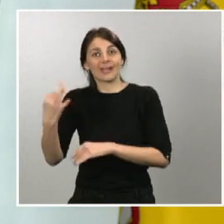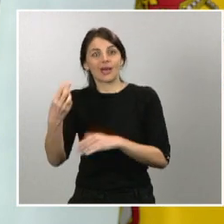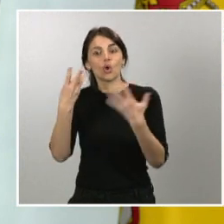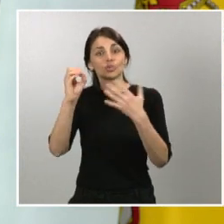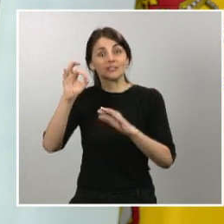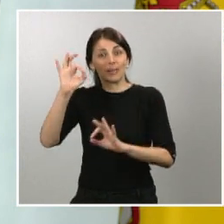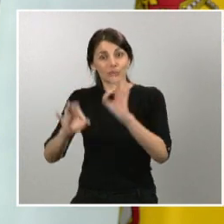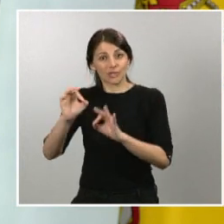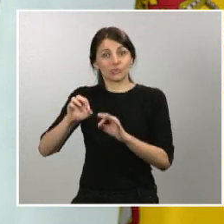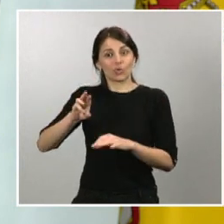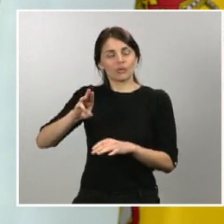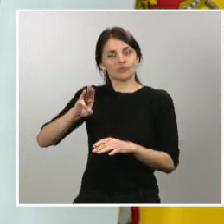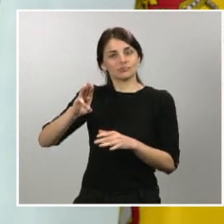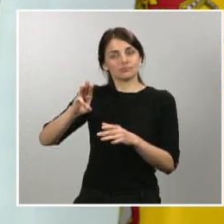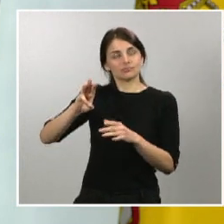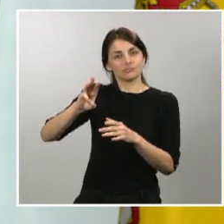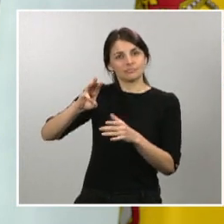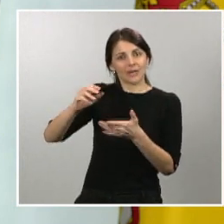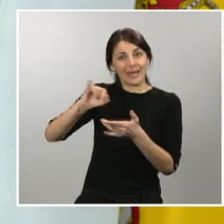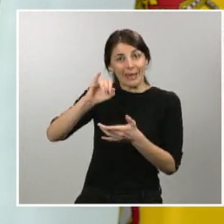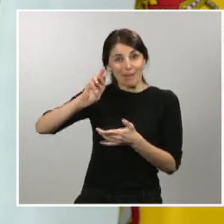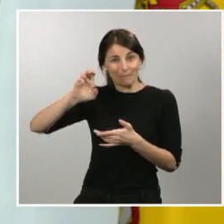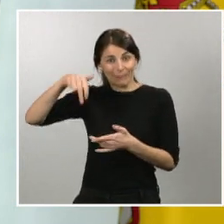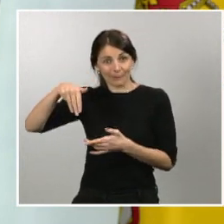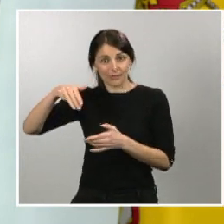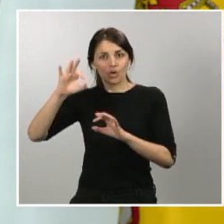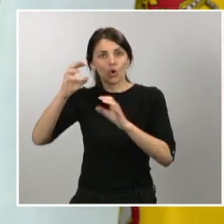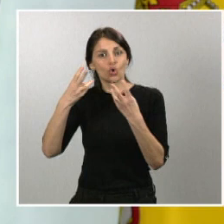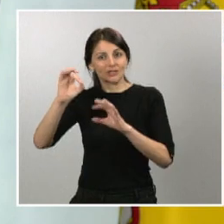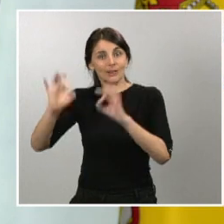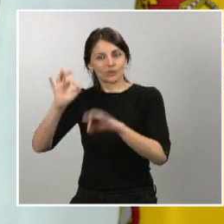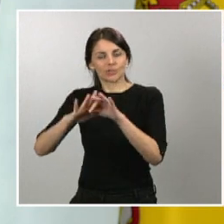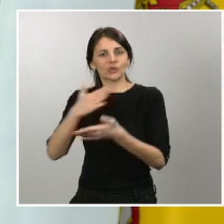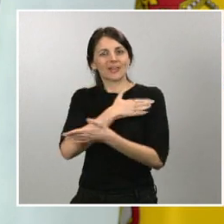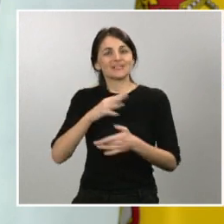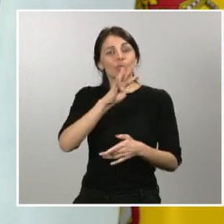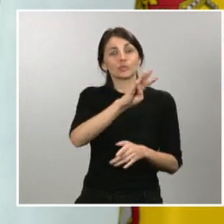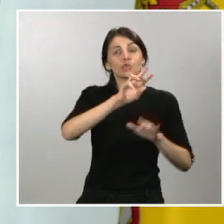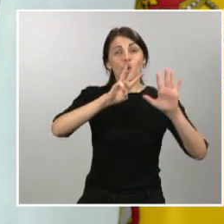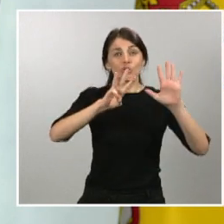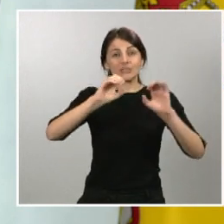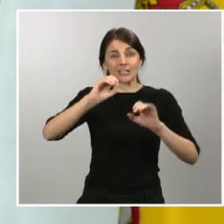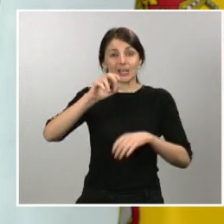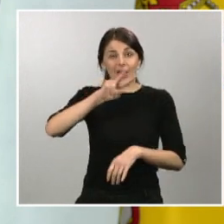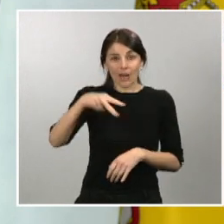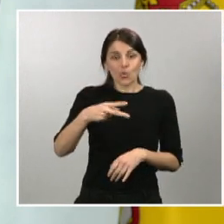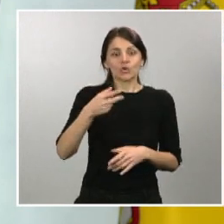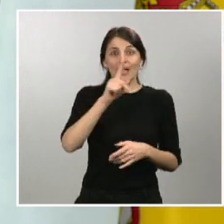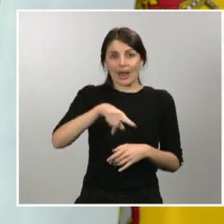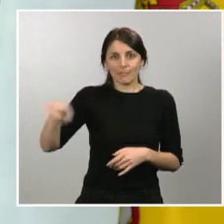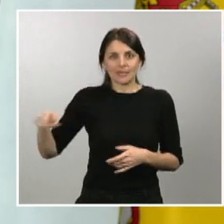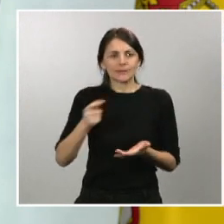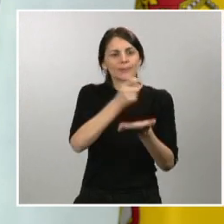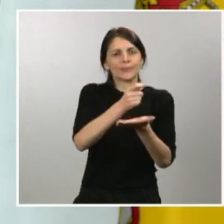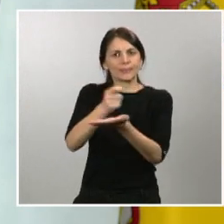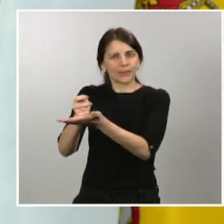de renta de efectos múltiples, el IPREM, es decir, unos 440 euros al mes para todos los trabajadores temporales a los que se les haya